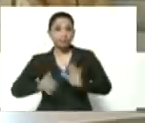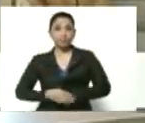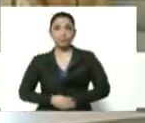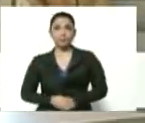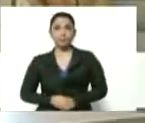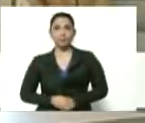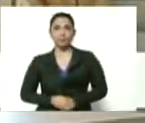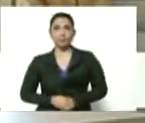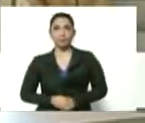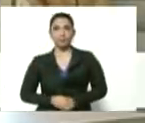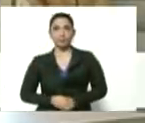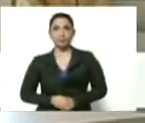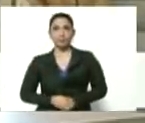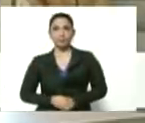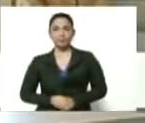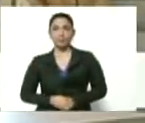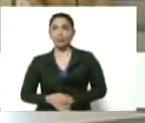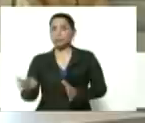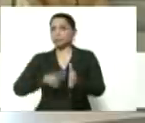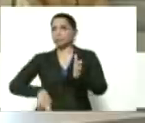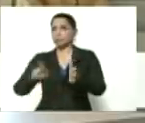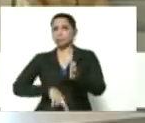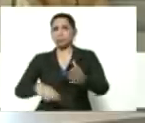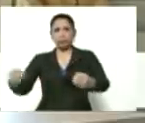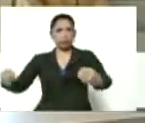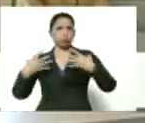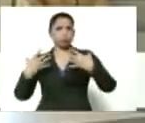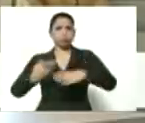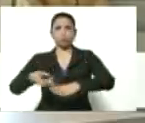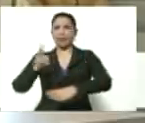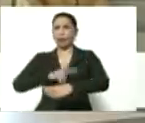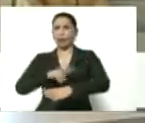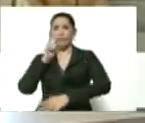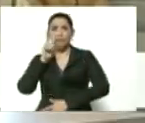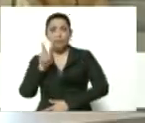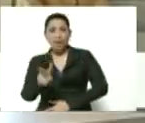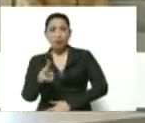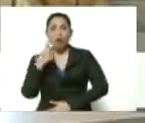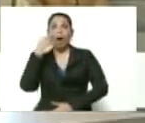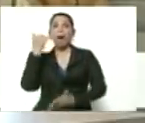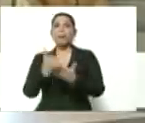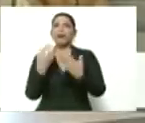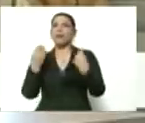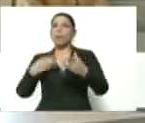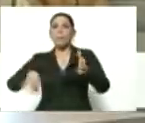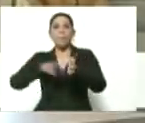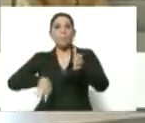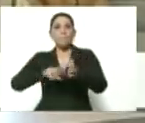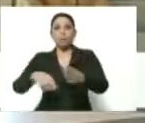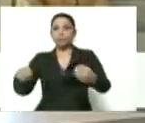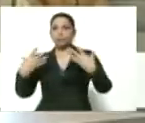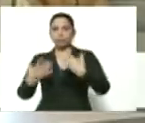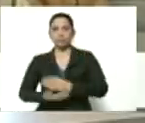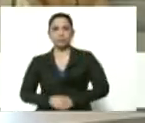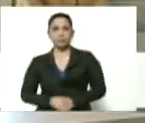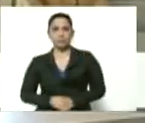¡pum! Hubo un rebrote. Están tratando de ver cómo controlan el rebrote. ¿Por qué?